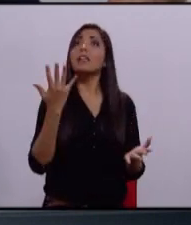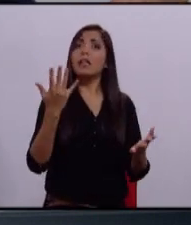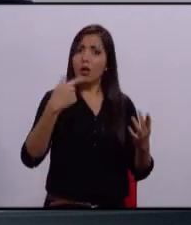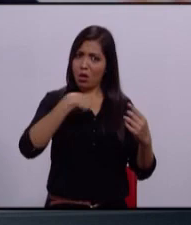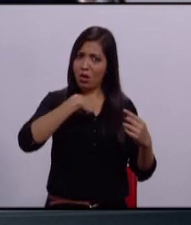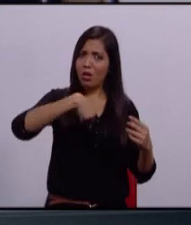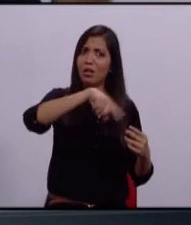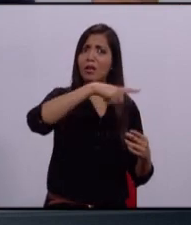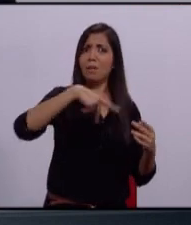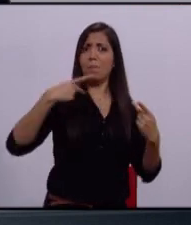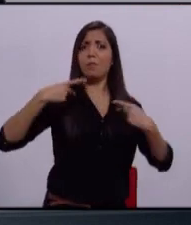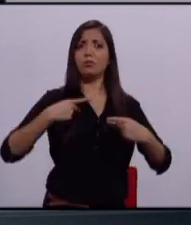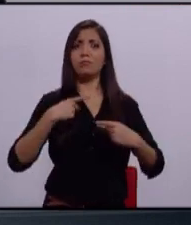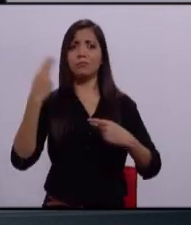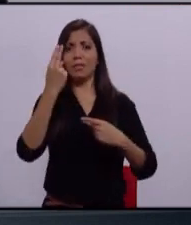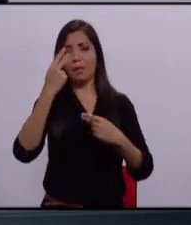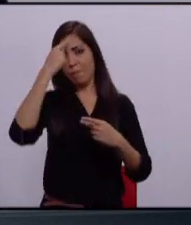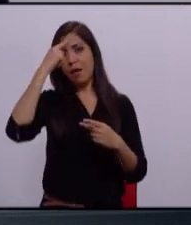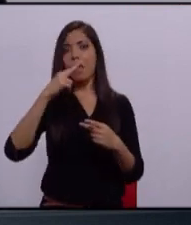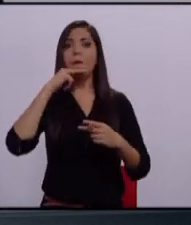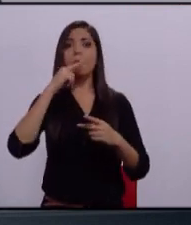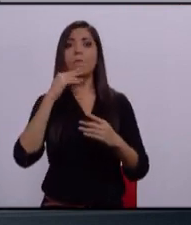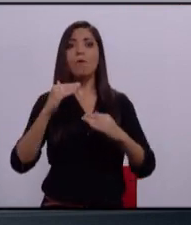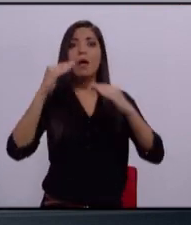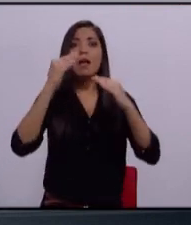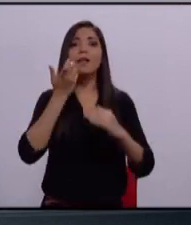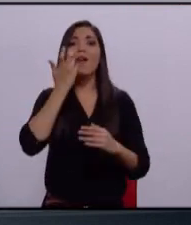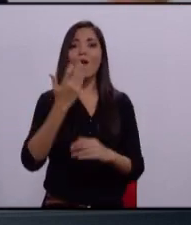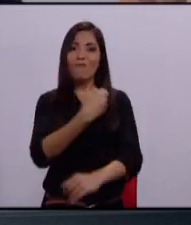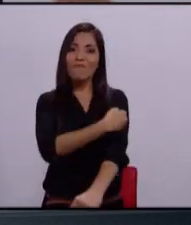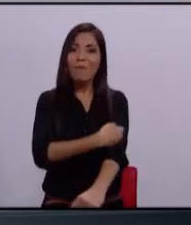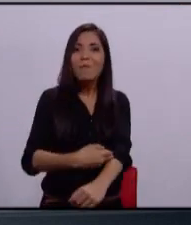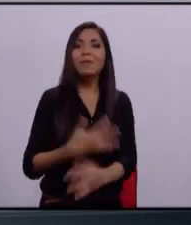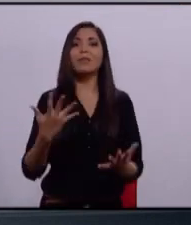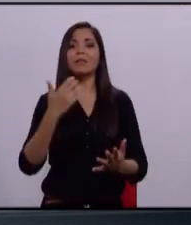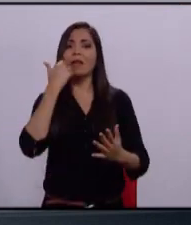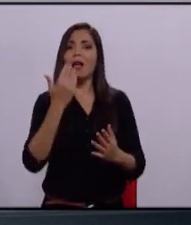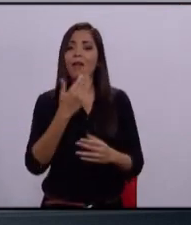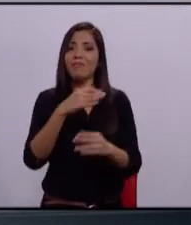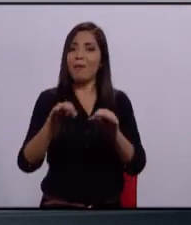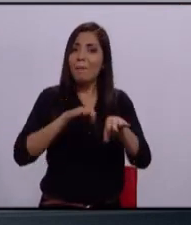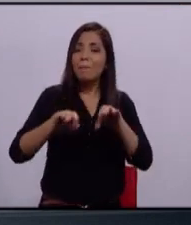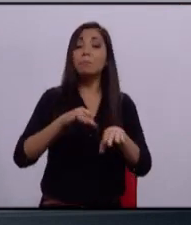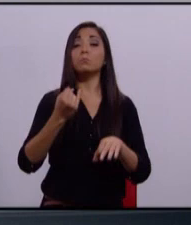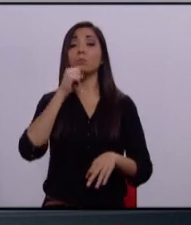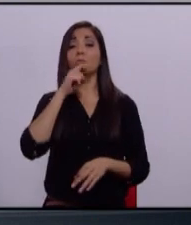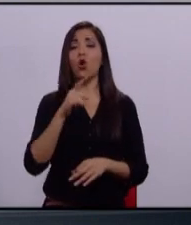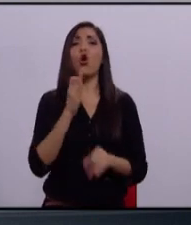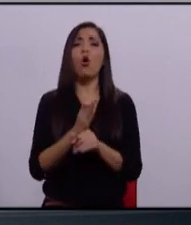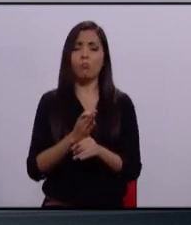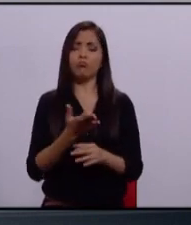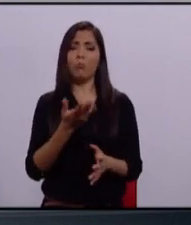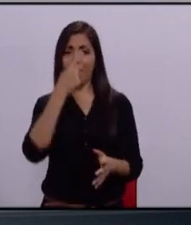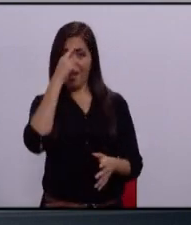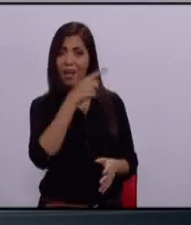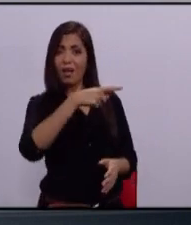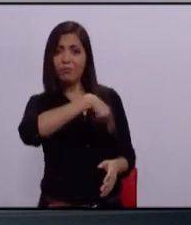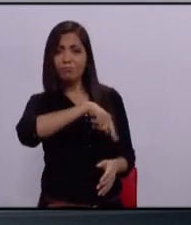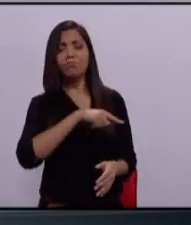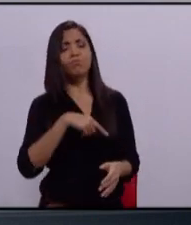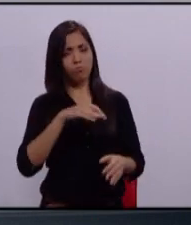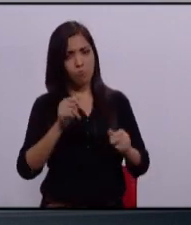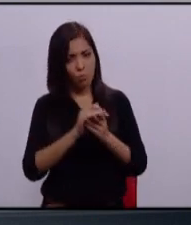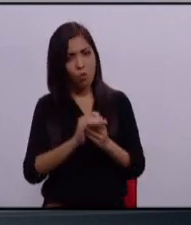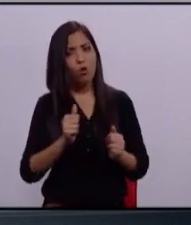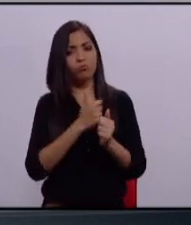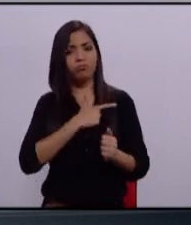nosotros necesitamos desarrollarnos, queremos familias y queremos trabajo. Y por ello vamos a trabajar y vamos a hacer